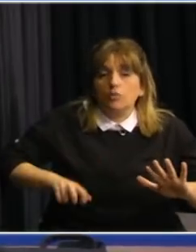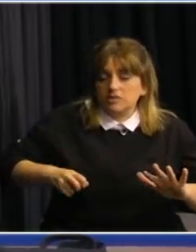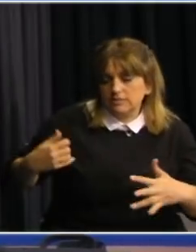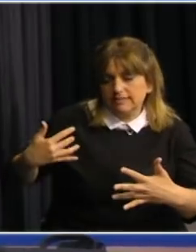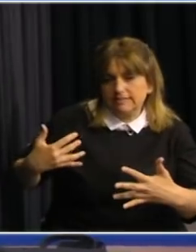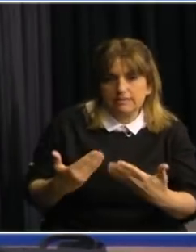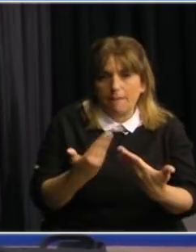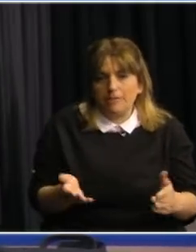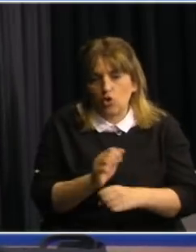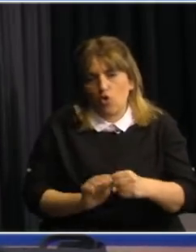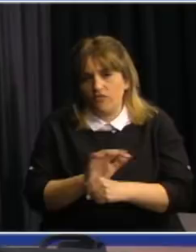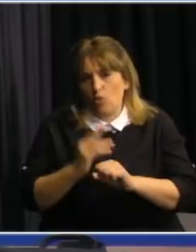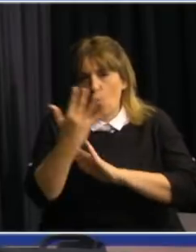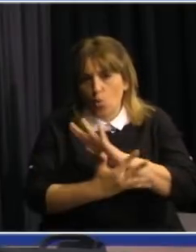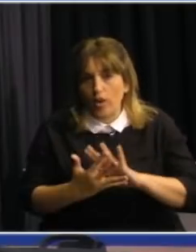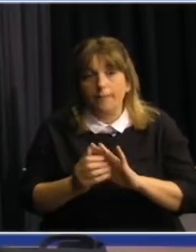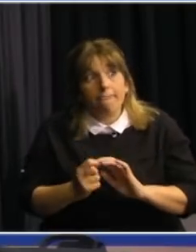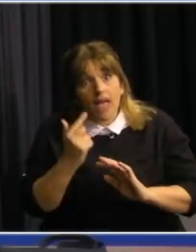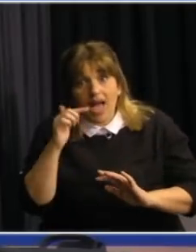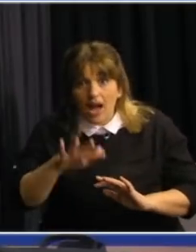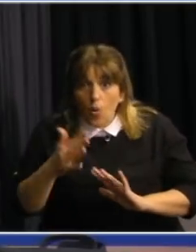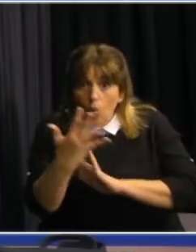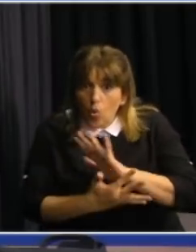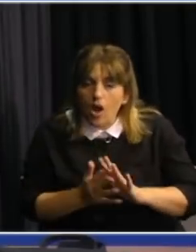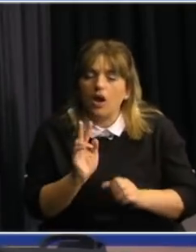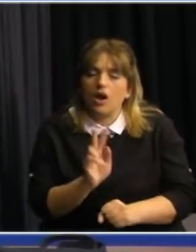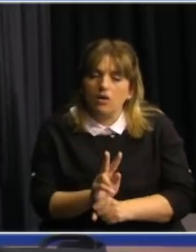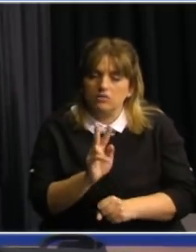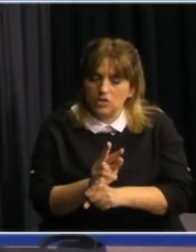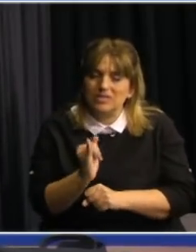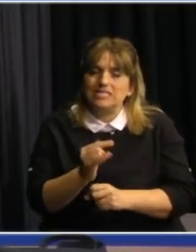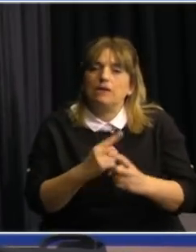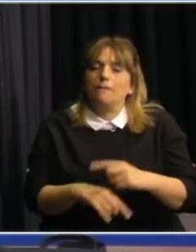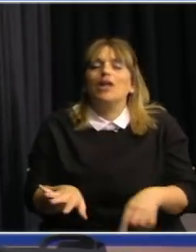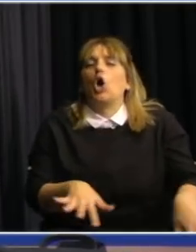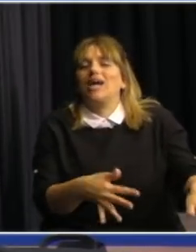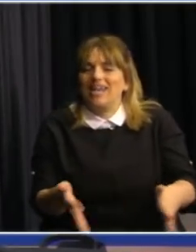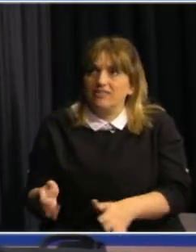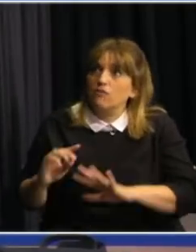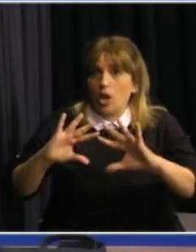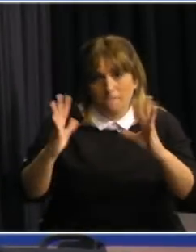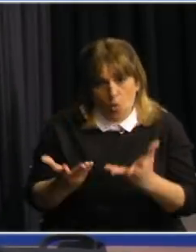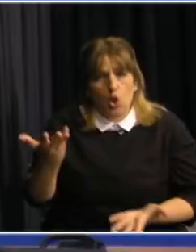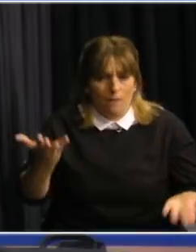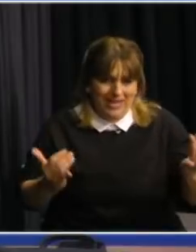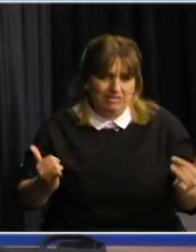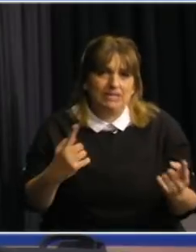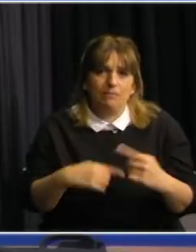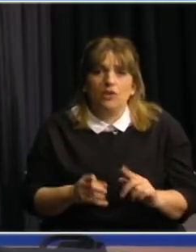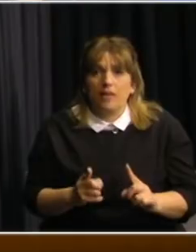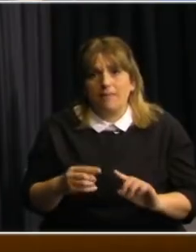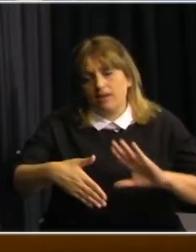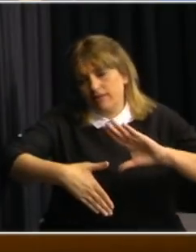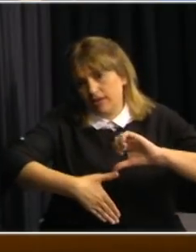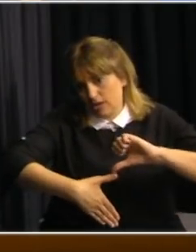la pandemia en Uruguay. Uruguay sigue estando en una situación de control relativo de la epidemia a nivel del mundo y en particular a nivel de la